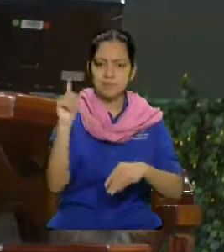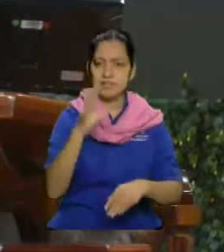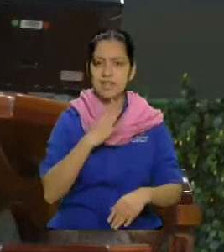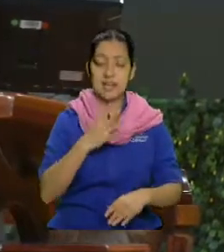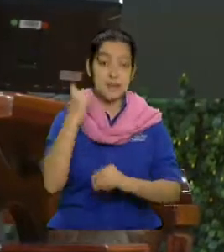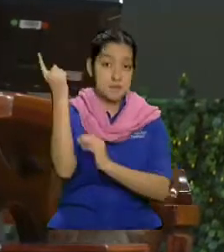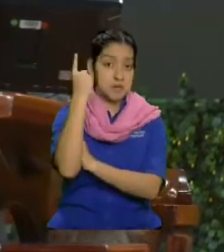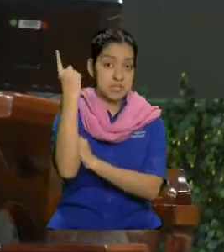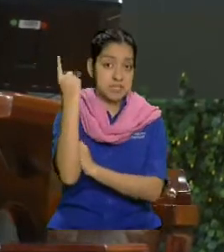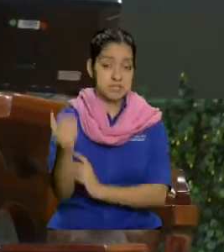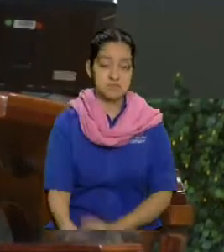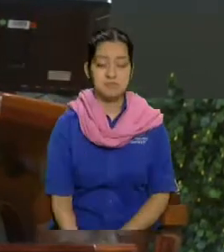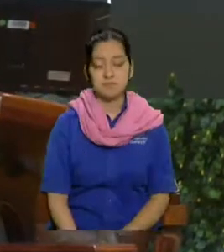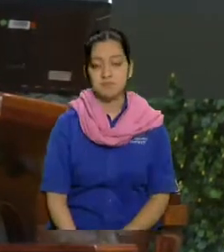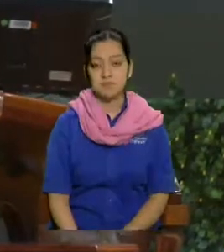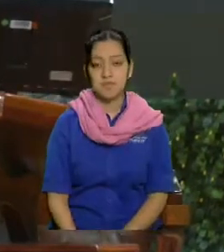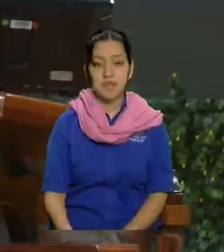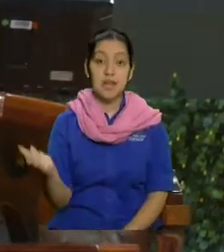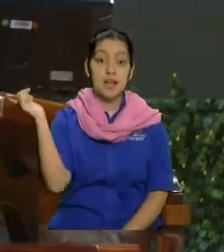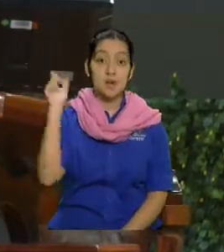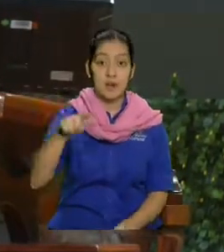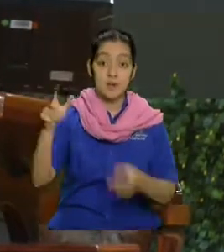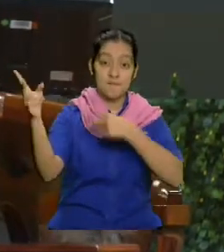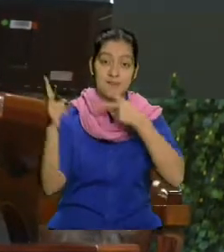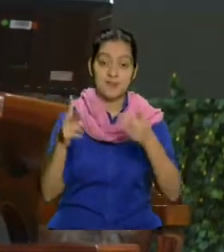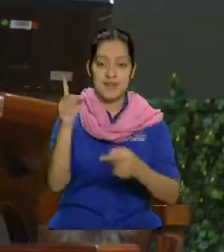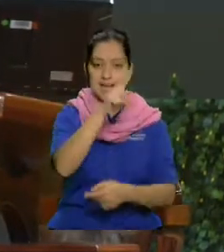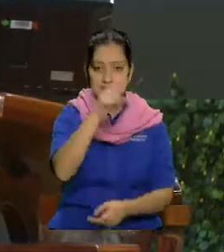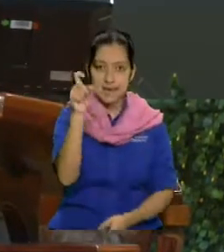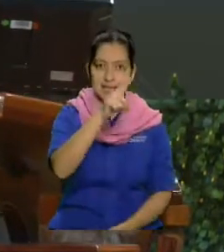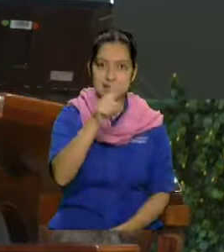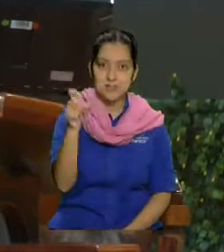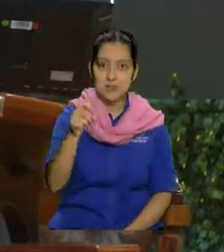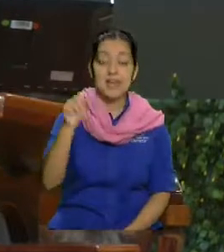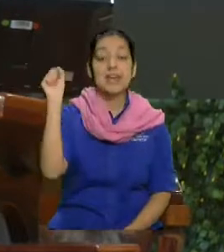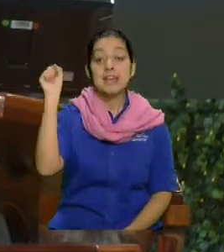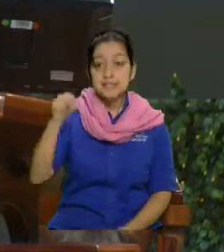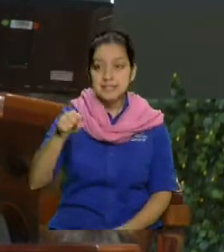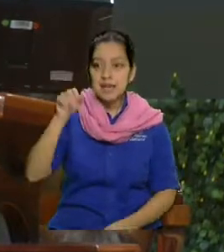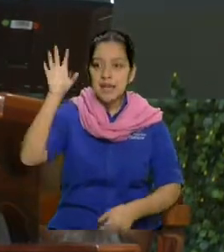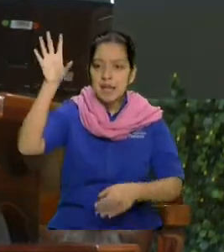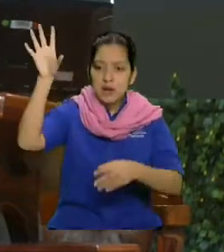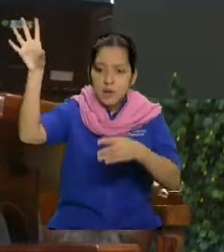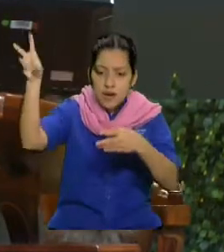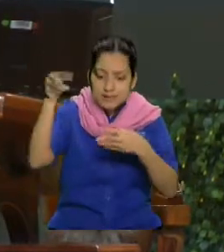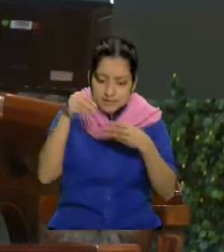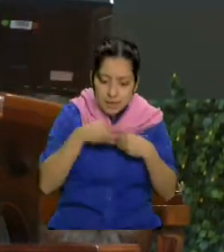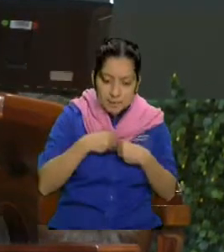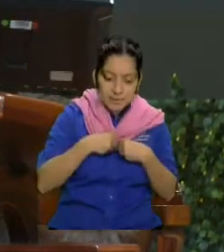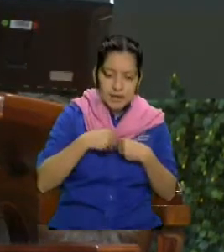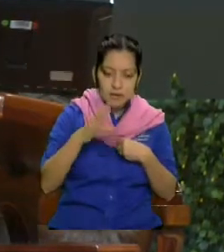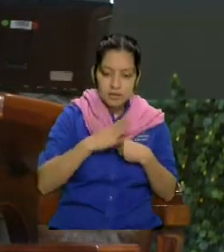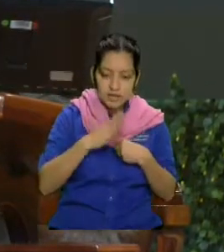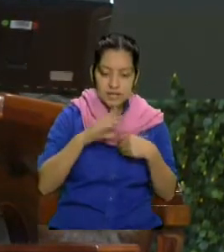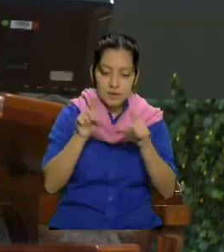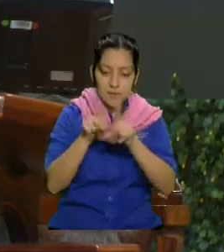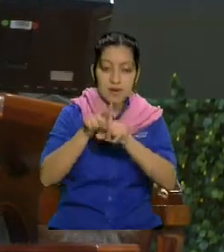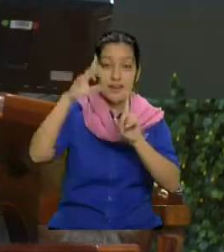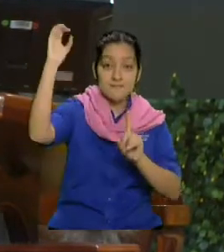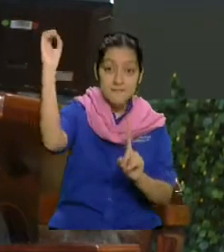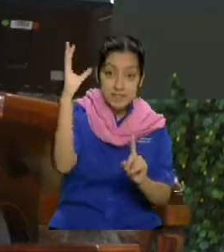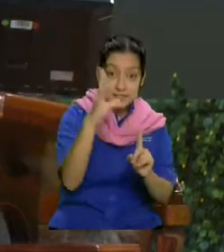importancia. Y luego, viene una generación que sí lo asimila y lo toma como una bendición.